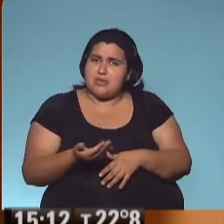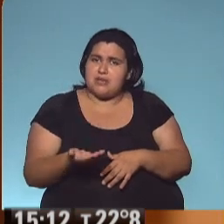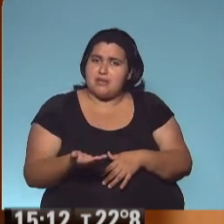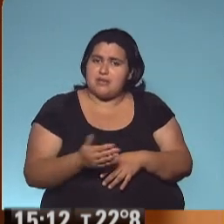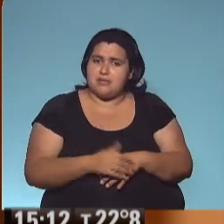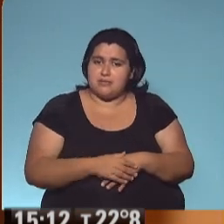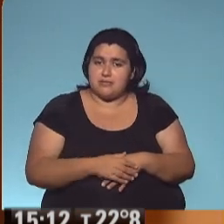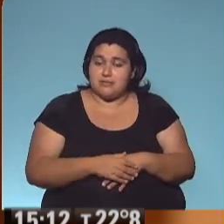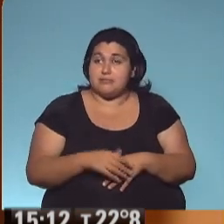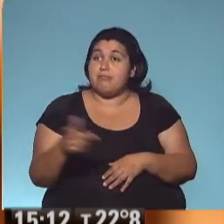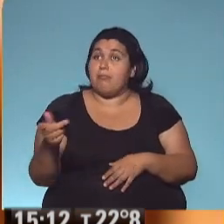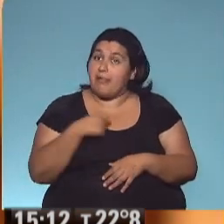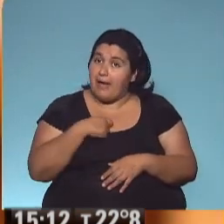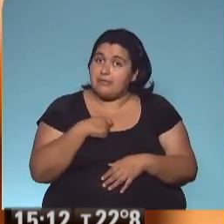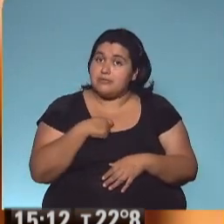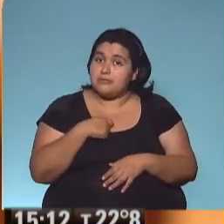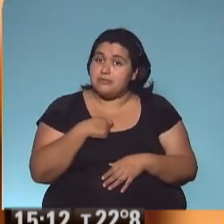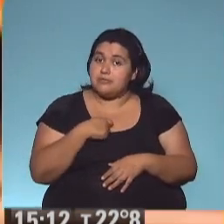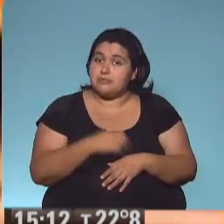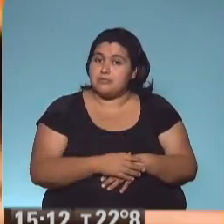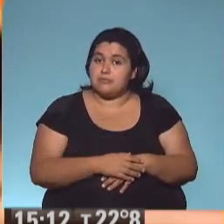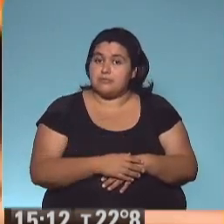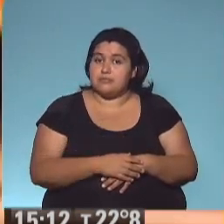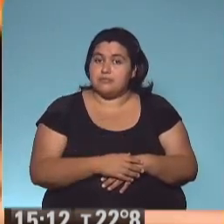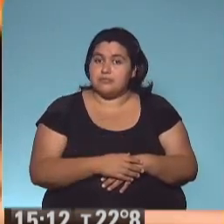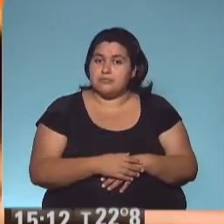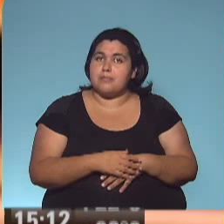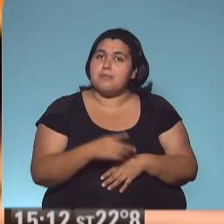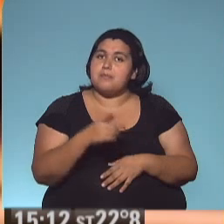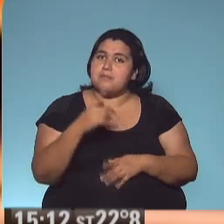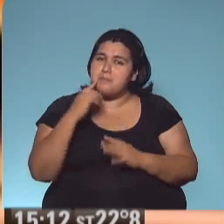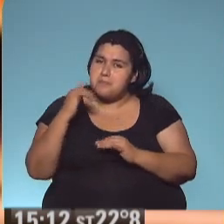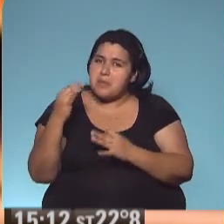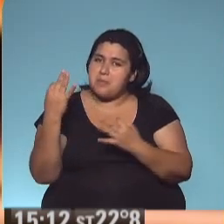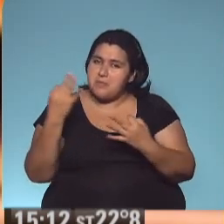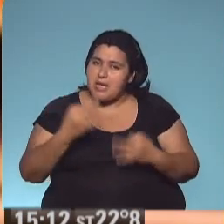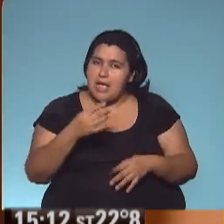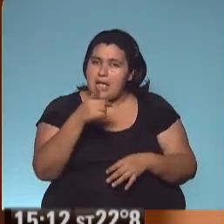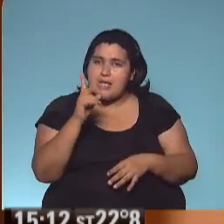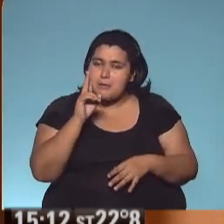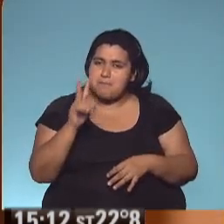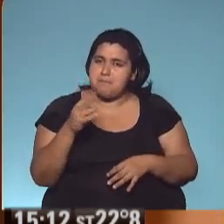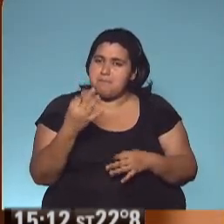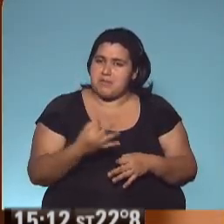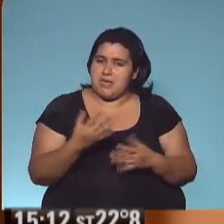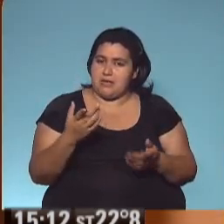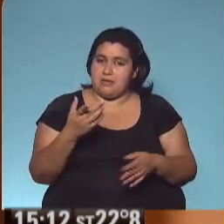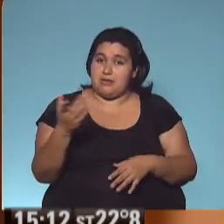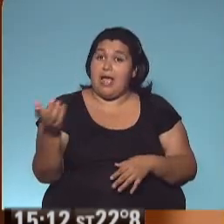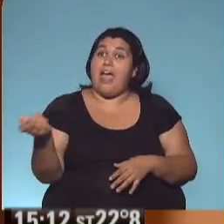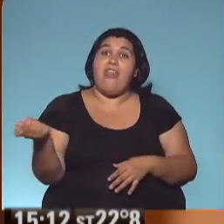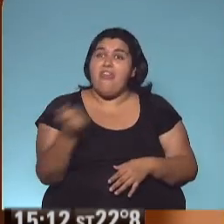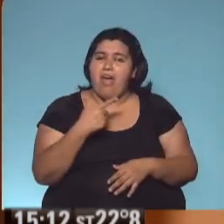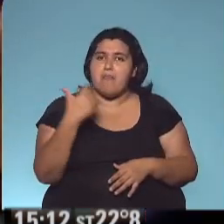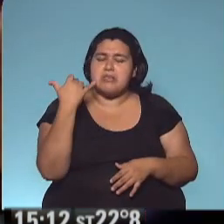¿Me lo das? Pedile más fuerte, José, que no te escucha. ¡Devolveme mi